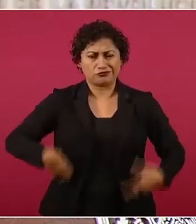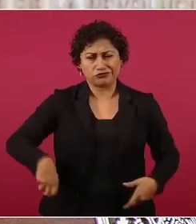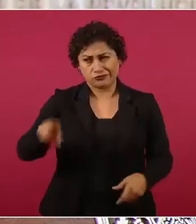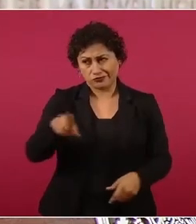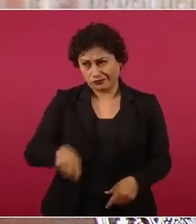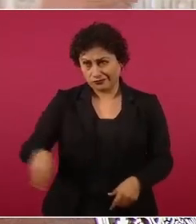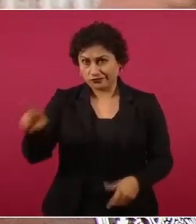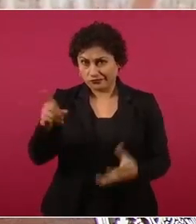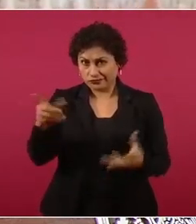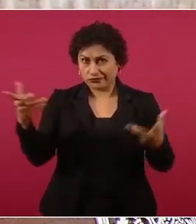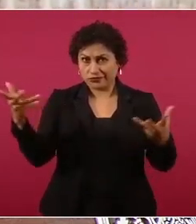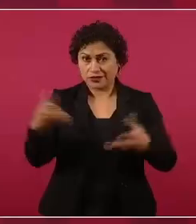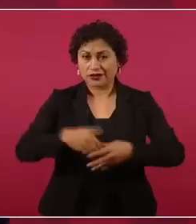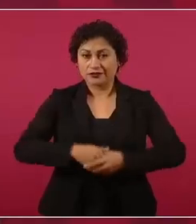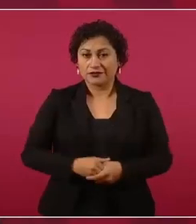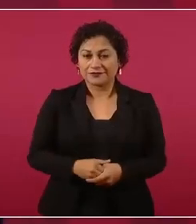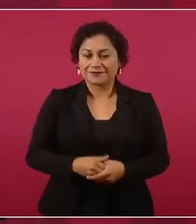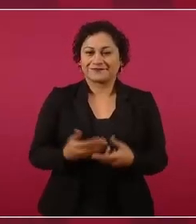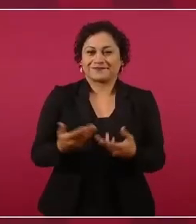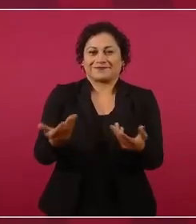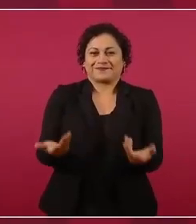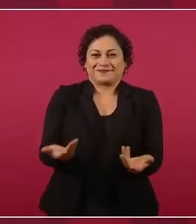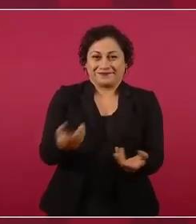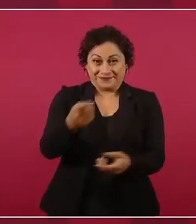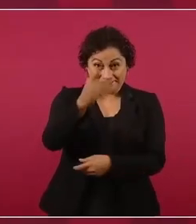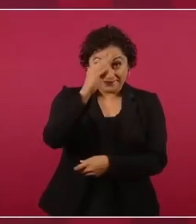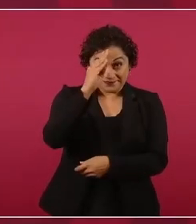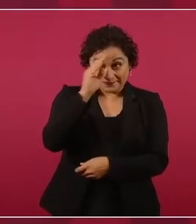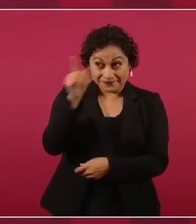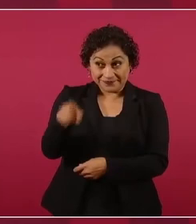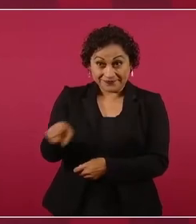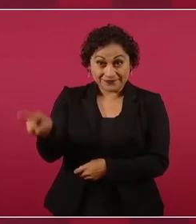Entonces, imagínense cómo están.